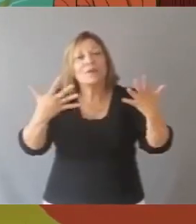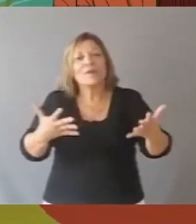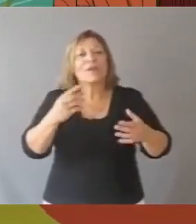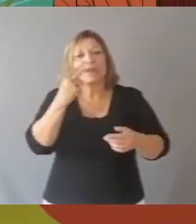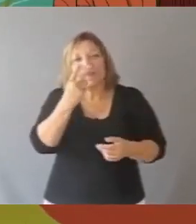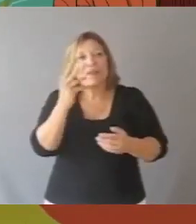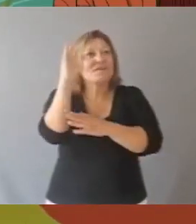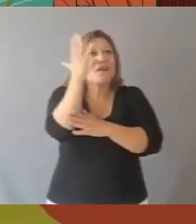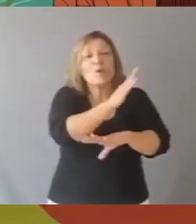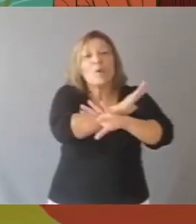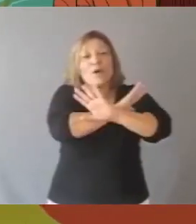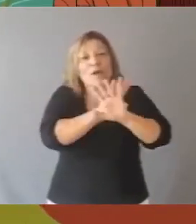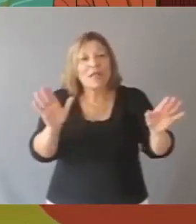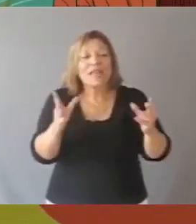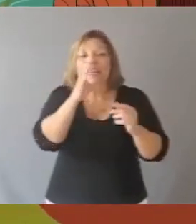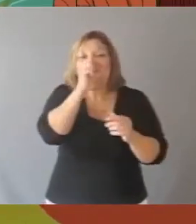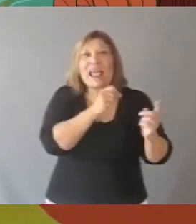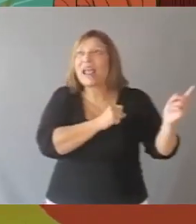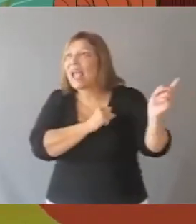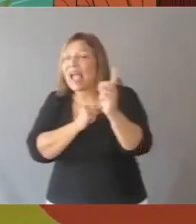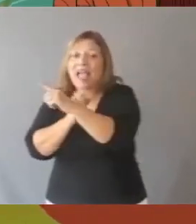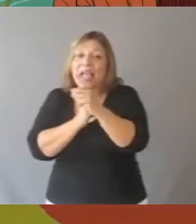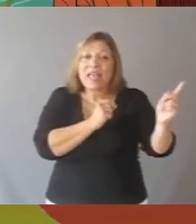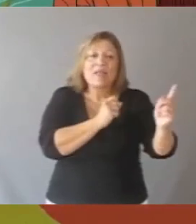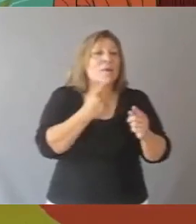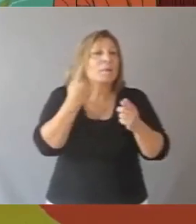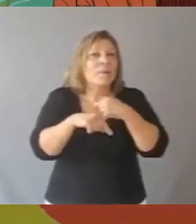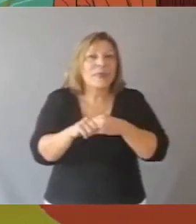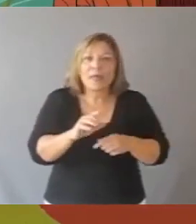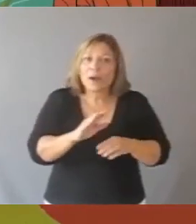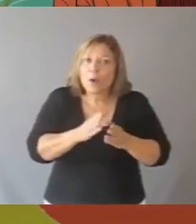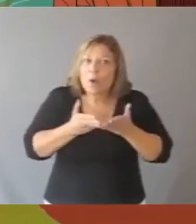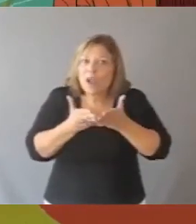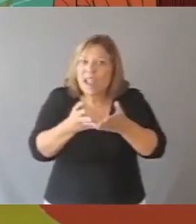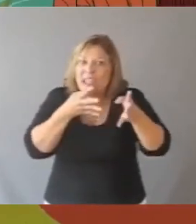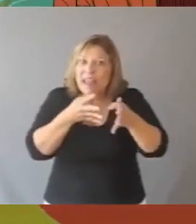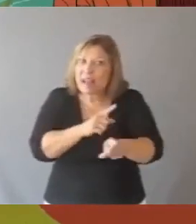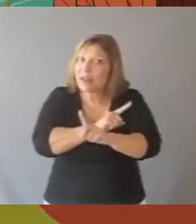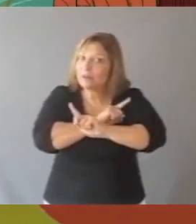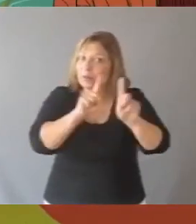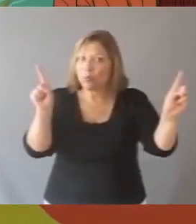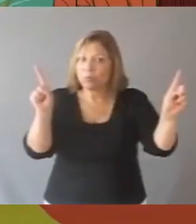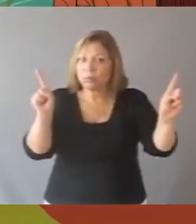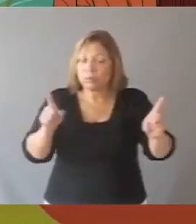a ver pasar vapores y buques que llevan naranjas. Pero no quieren saber nada de buques de guerra.